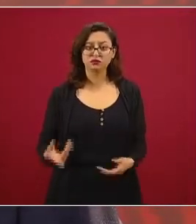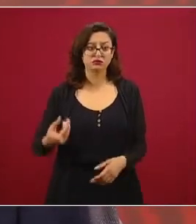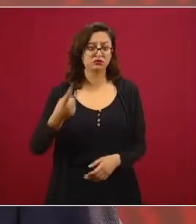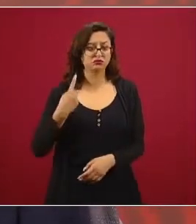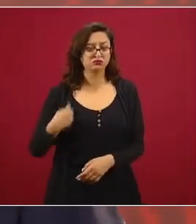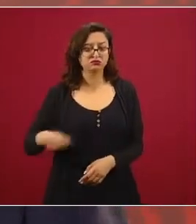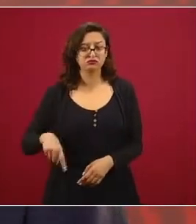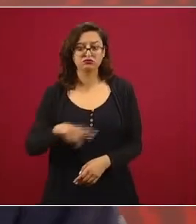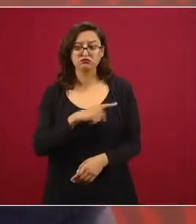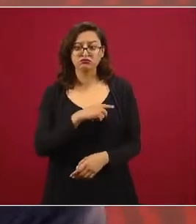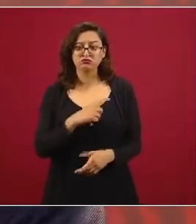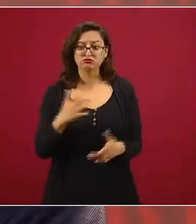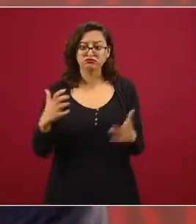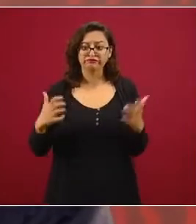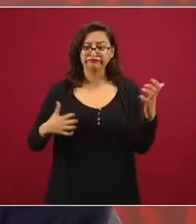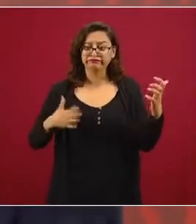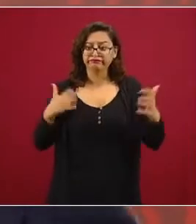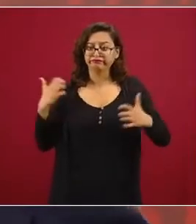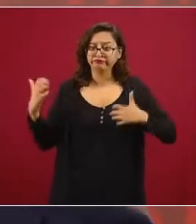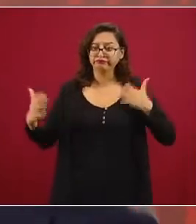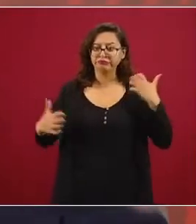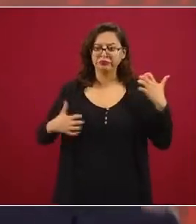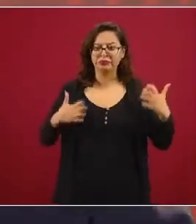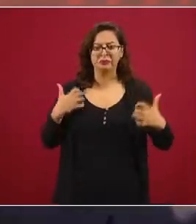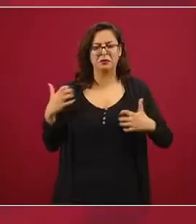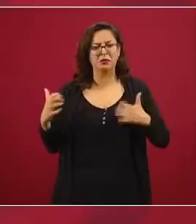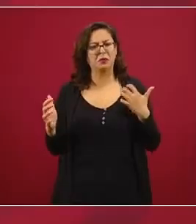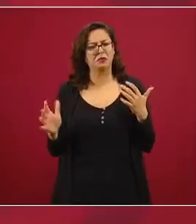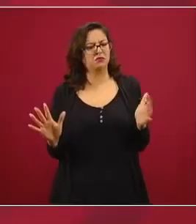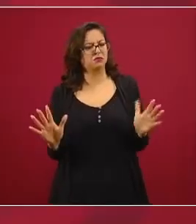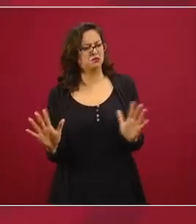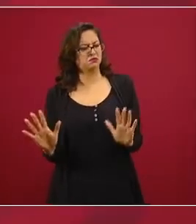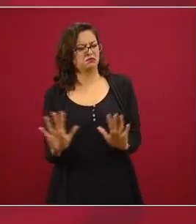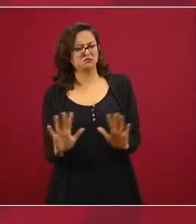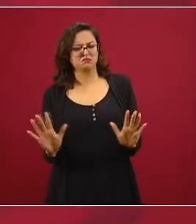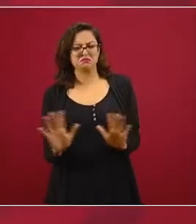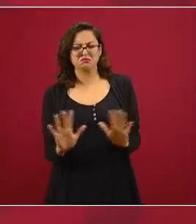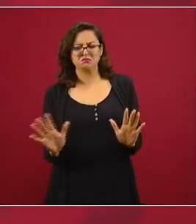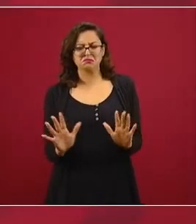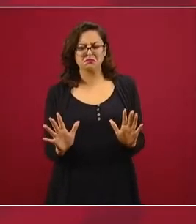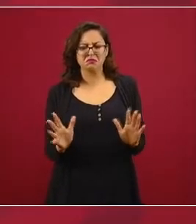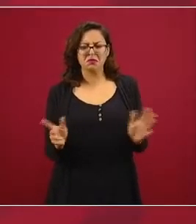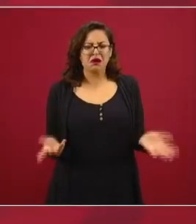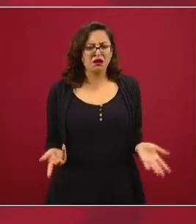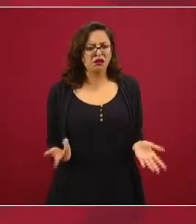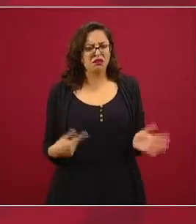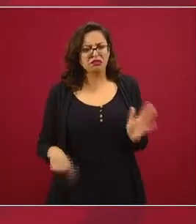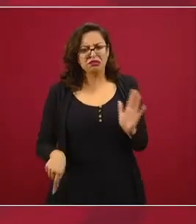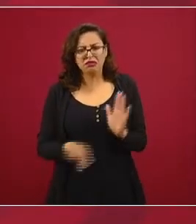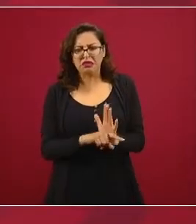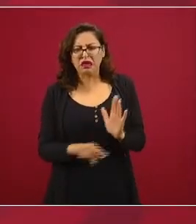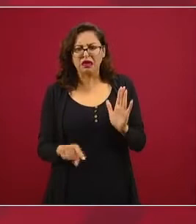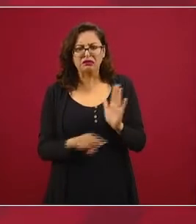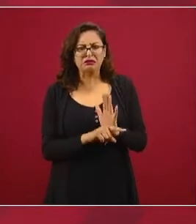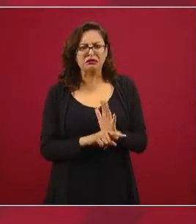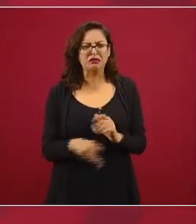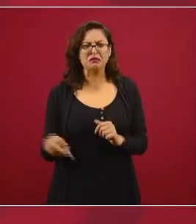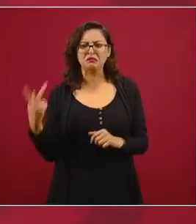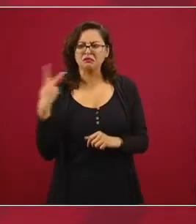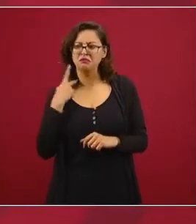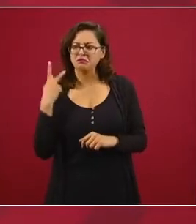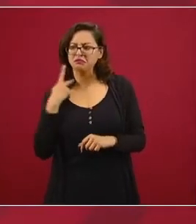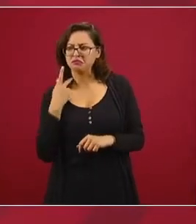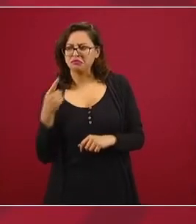no verlo como algo negativo, polarizante,